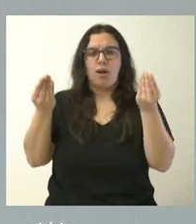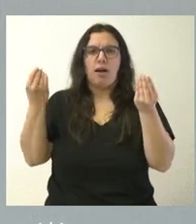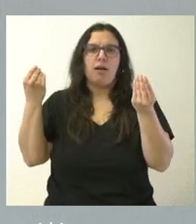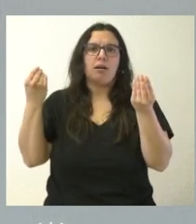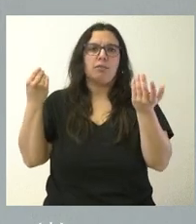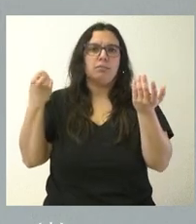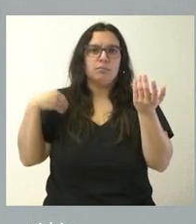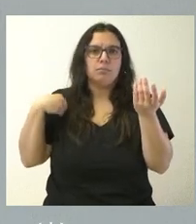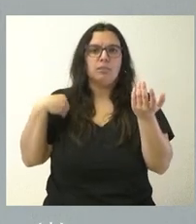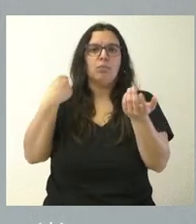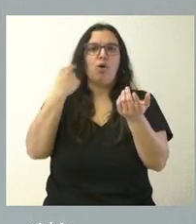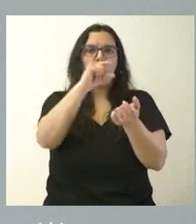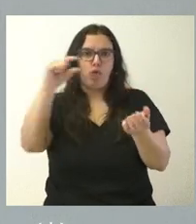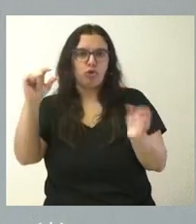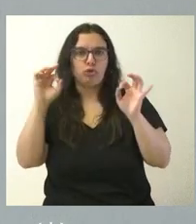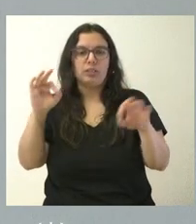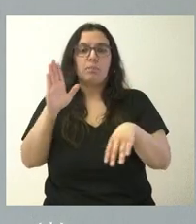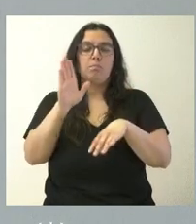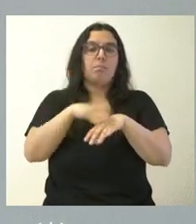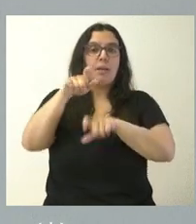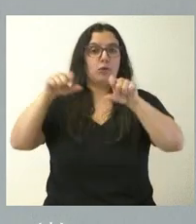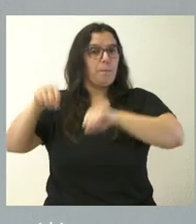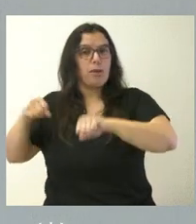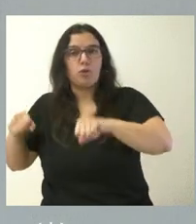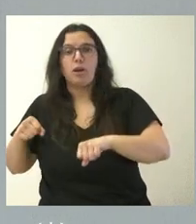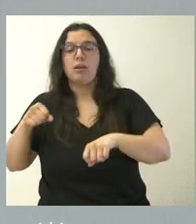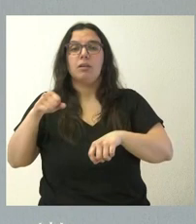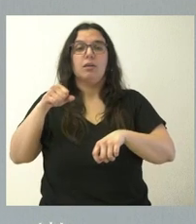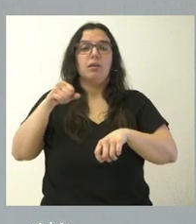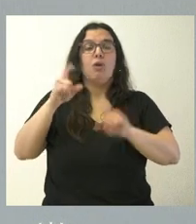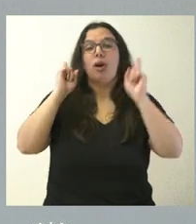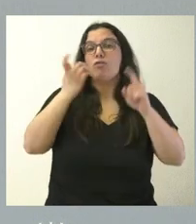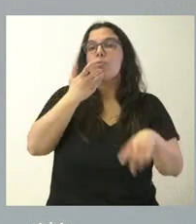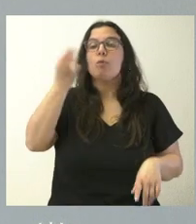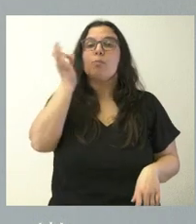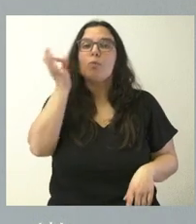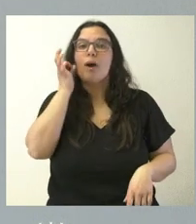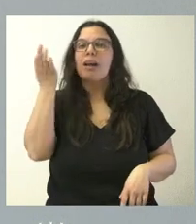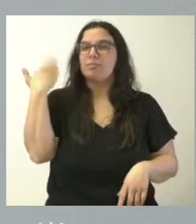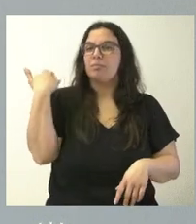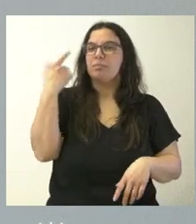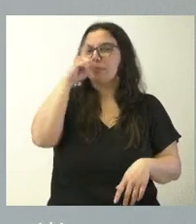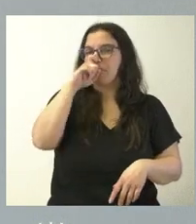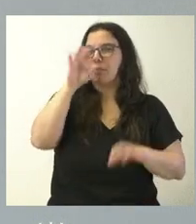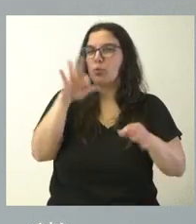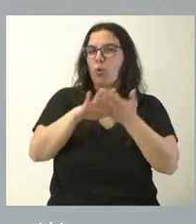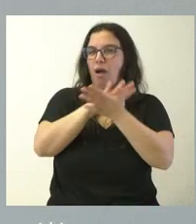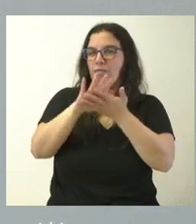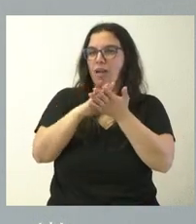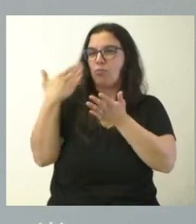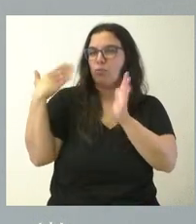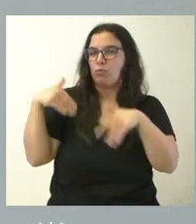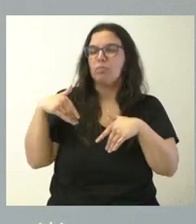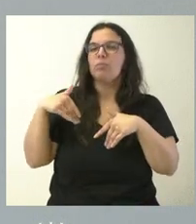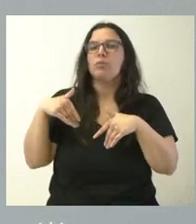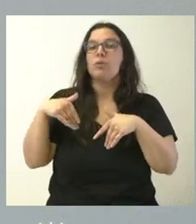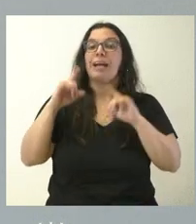de estas dosis, bien sea para las personas mayores, bien sea en el caso de las mujeres, que lo hemos comentado, como recordarán ustedes, en algunos de los últimos consejos de